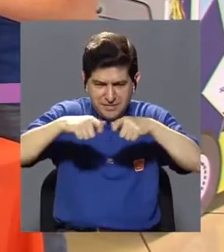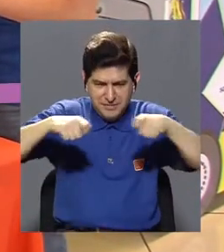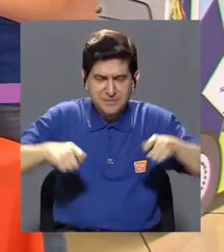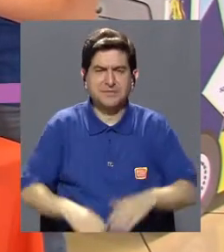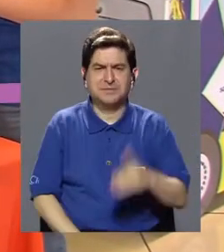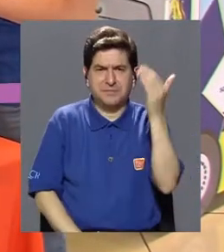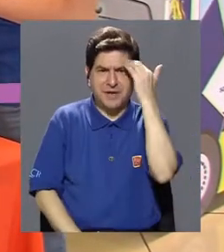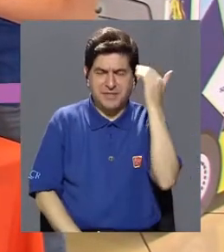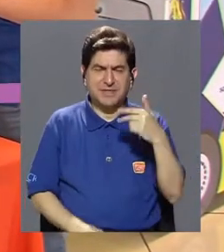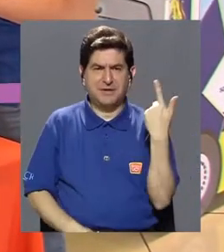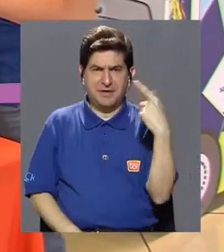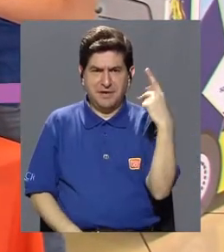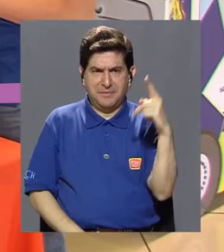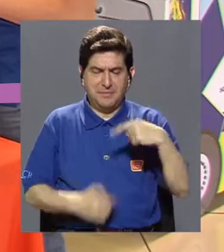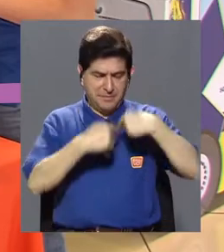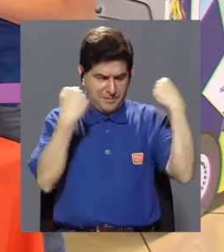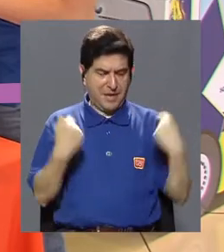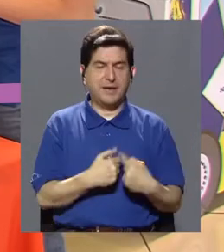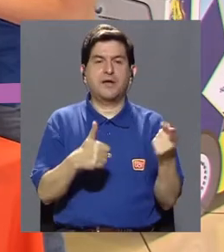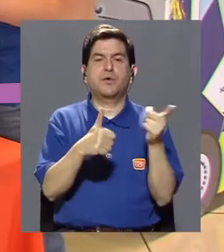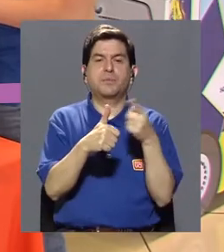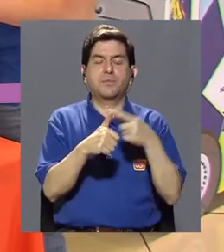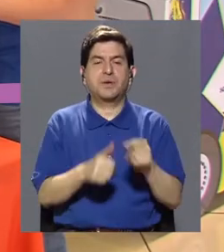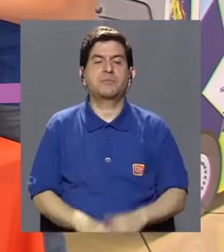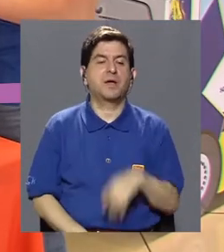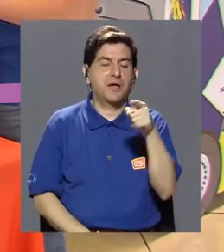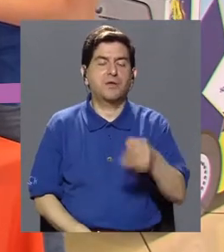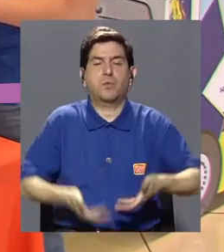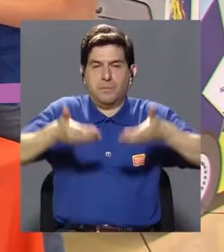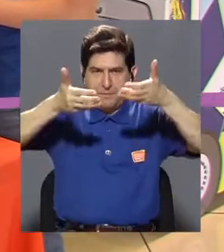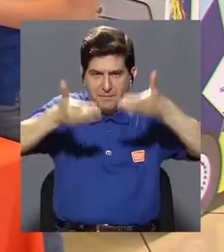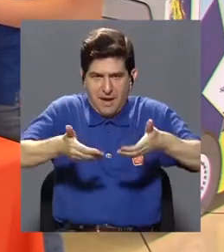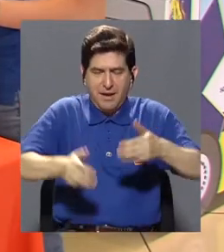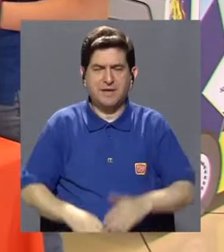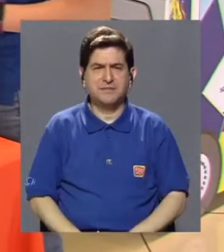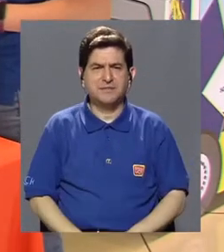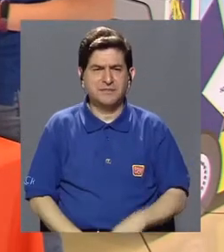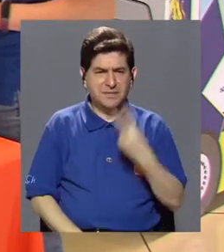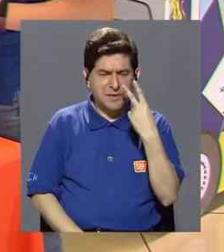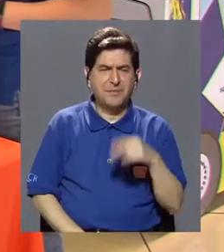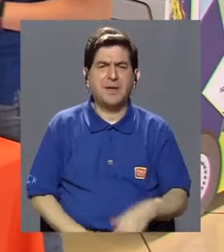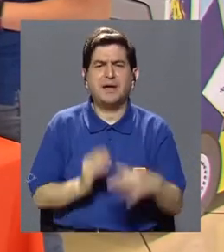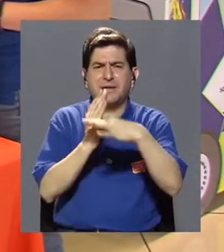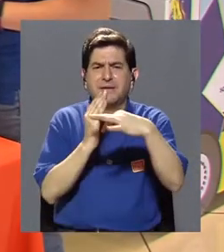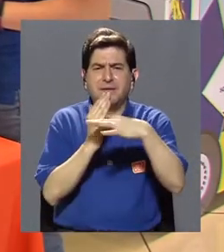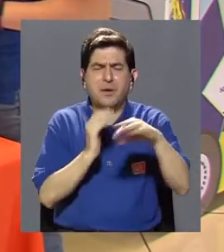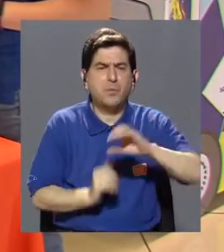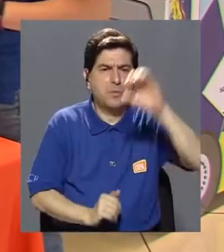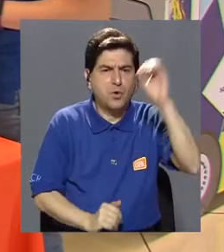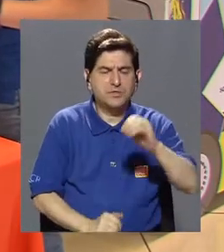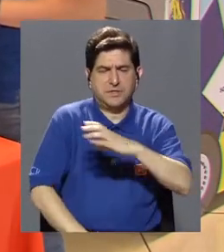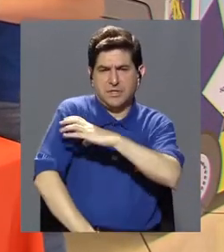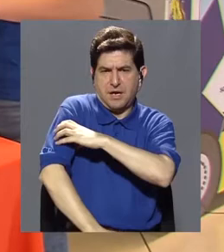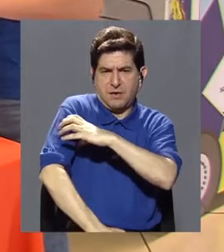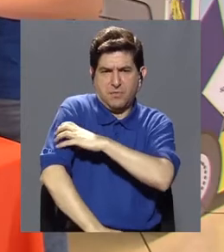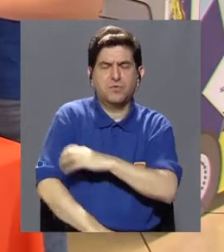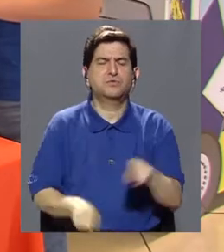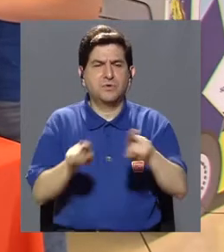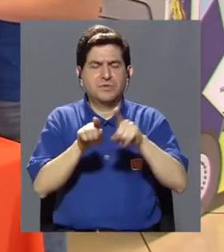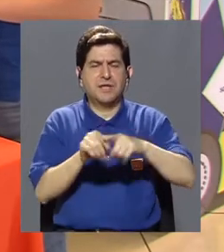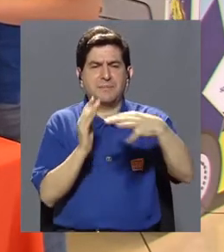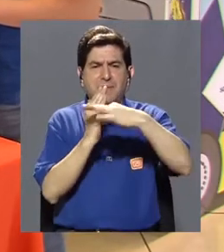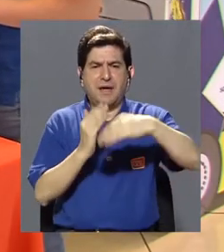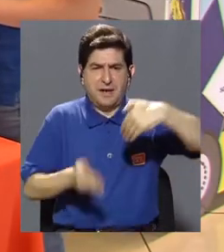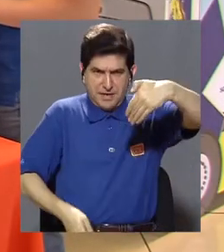conocer si hay un riesgo cardiovascular. La primera es que los pasamos en una balanza, medimos un poco su porcentaje de grasa, de músculo, grasa visceral.